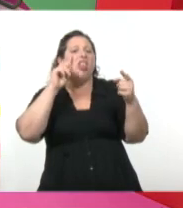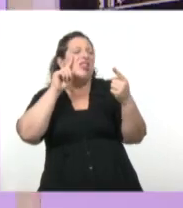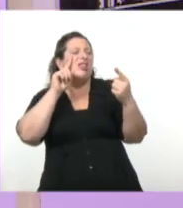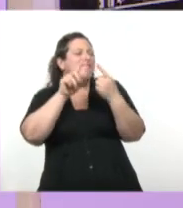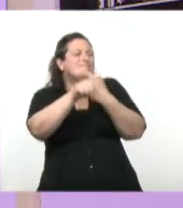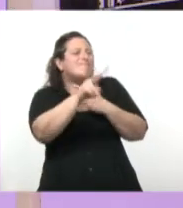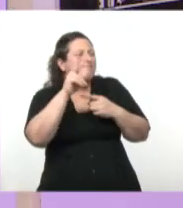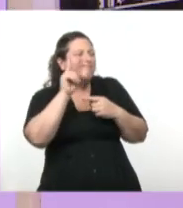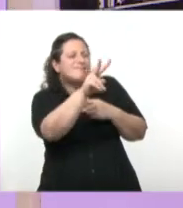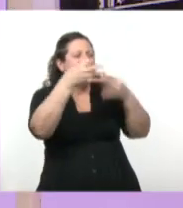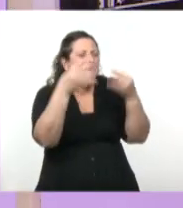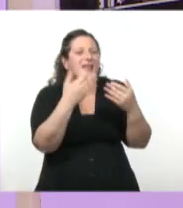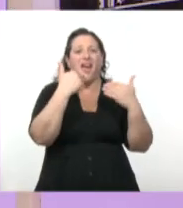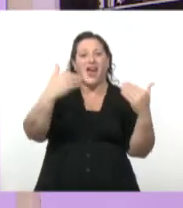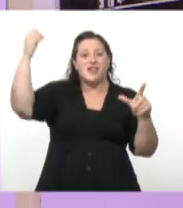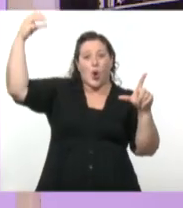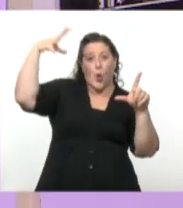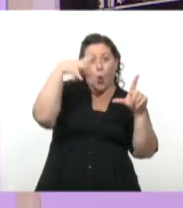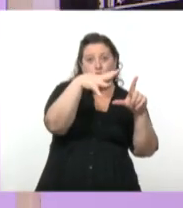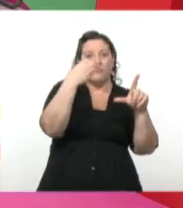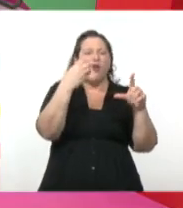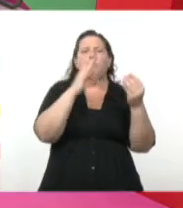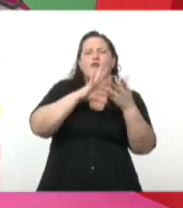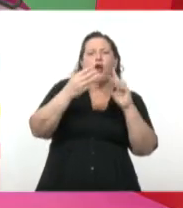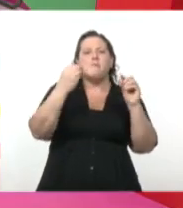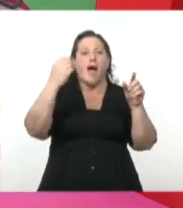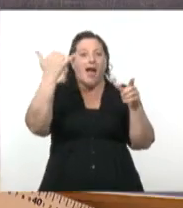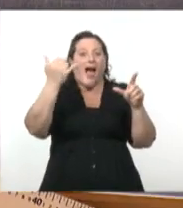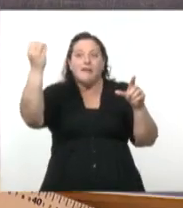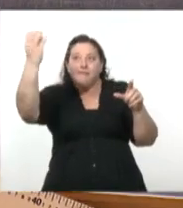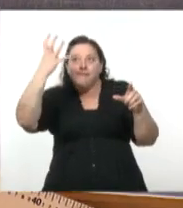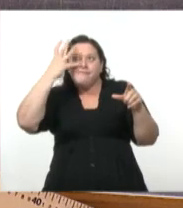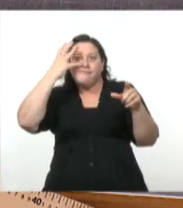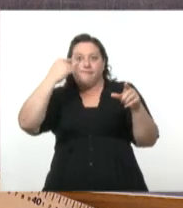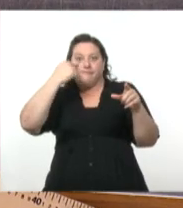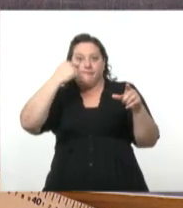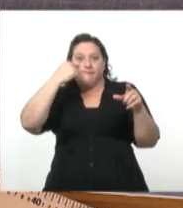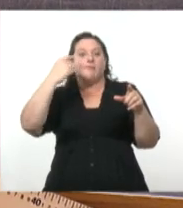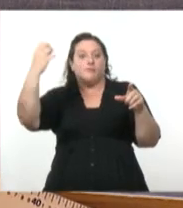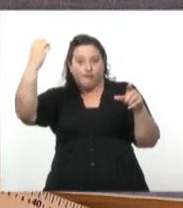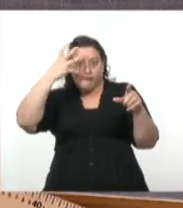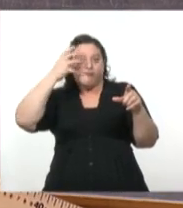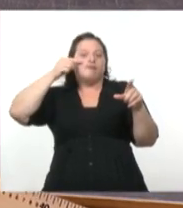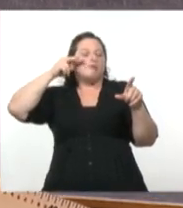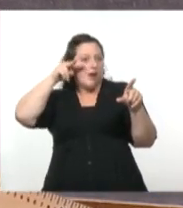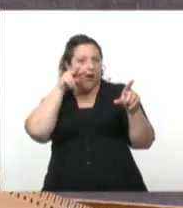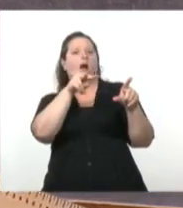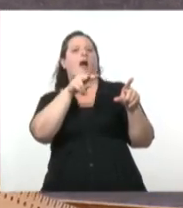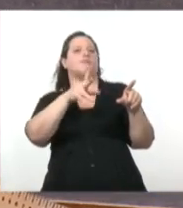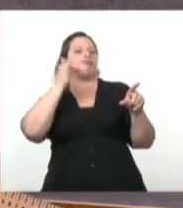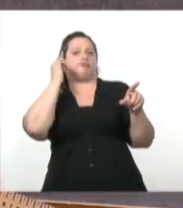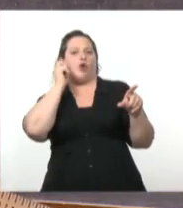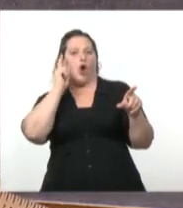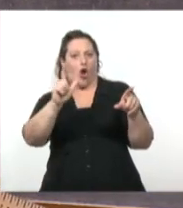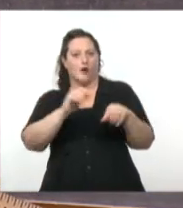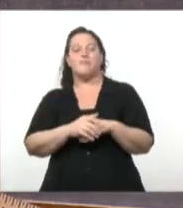como si fuera un cono de rayos que se mete en nuestro ojo. Increíble. Exactamente. Porque nosotros tenemos el preconcepto de